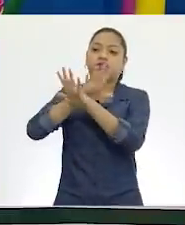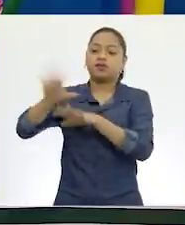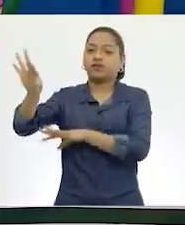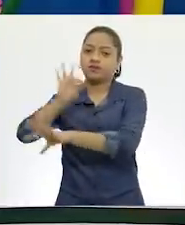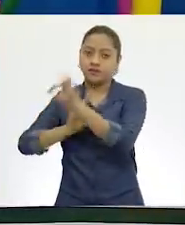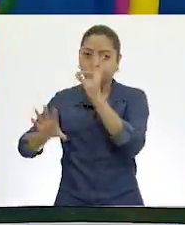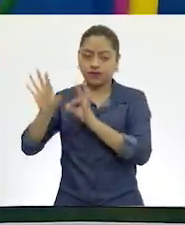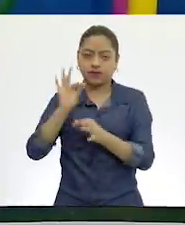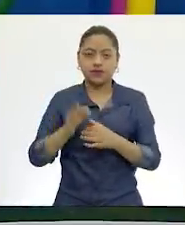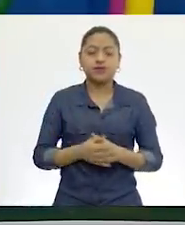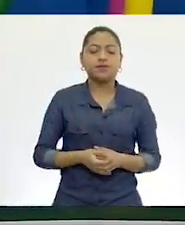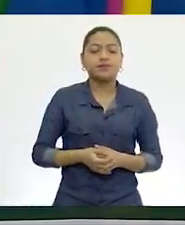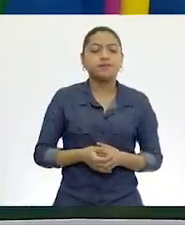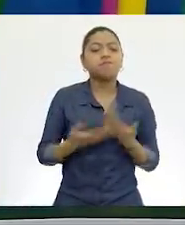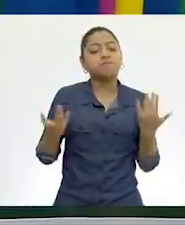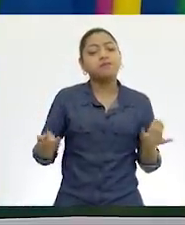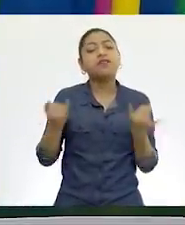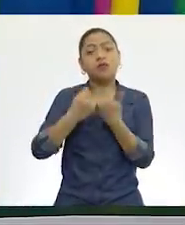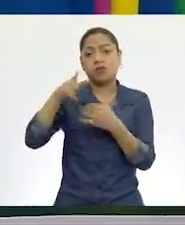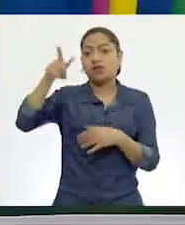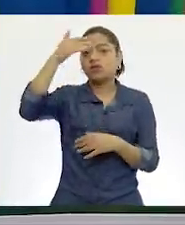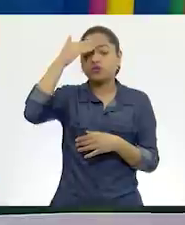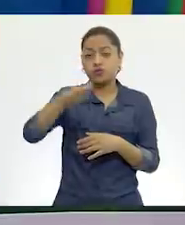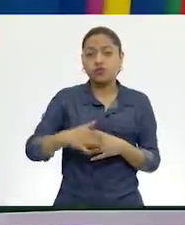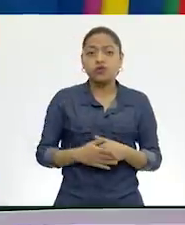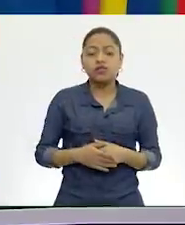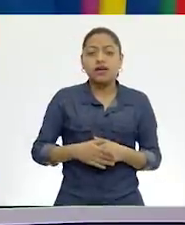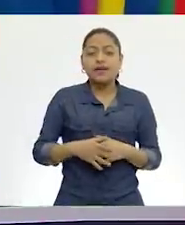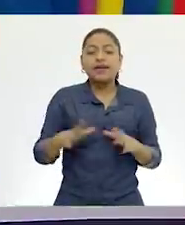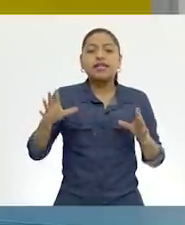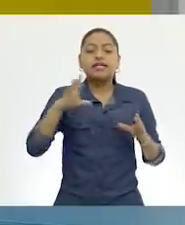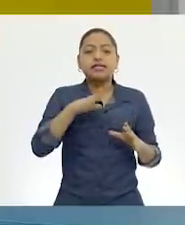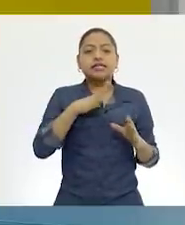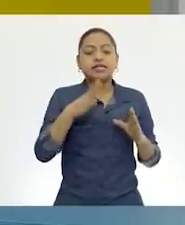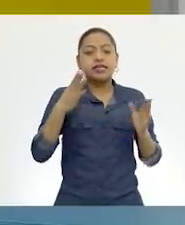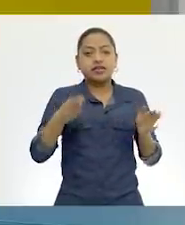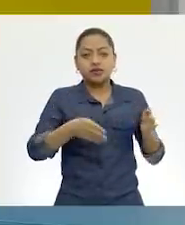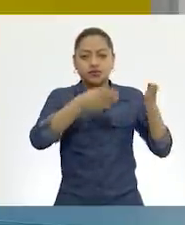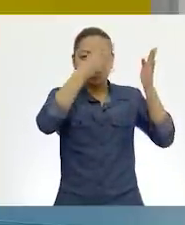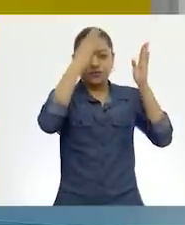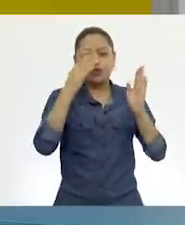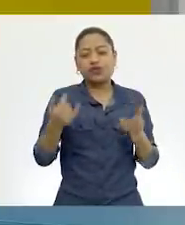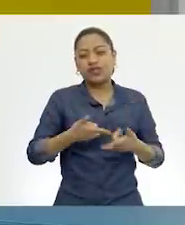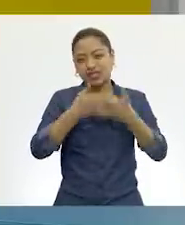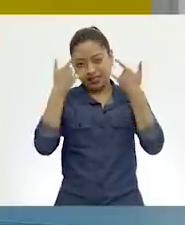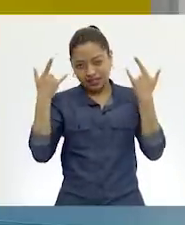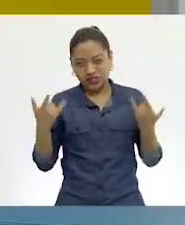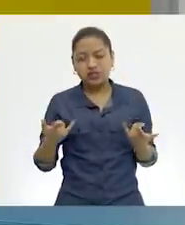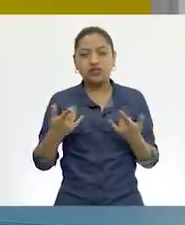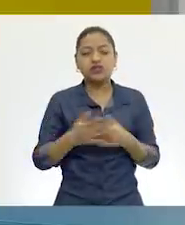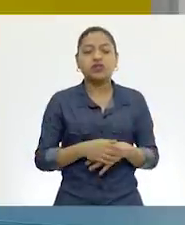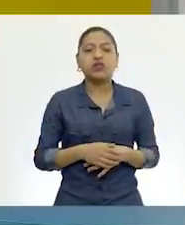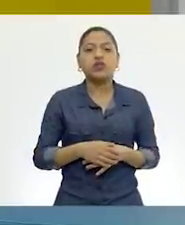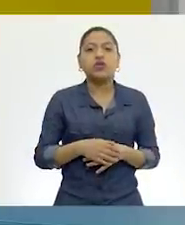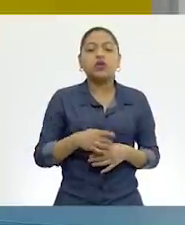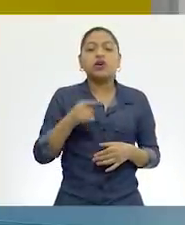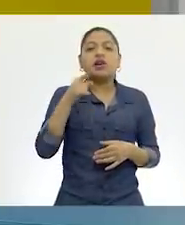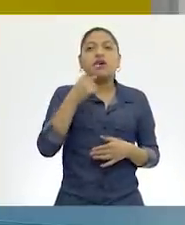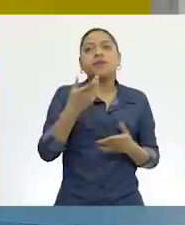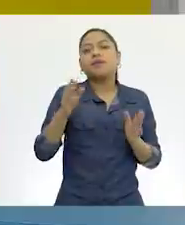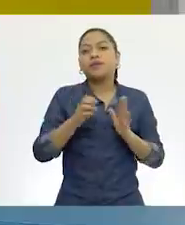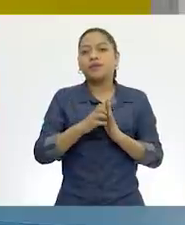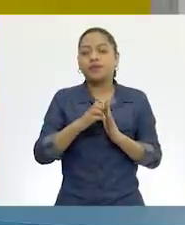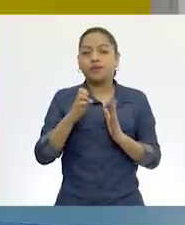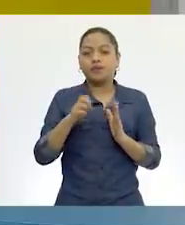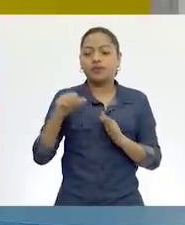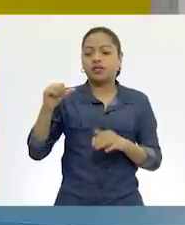esté actualizada. Además, sabemos, por ejemplo, en cuanto a monumentos históricos, que algunos de repente sufren daños en el sismo del 17,